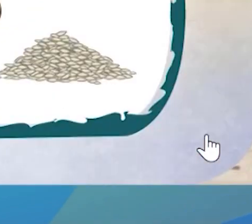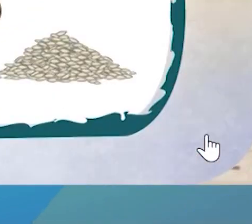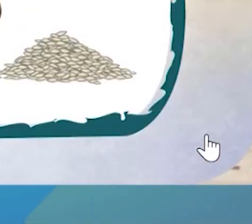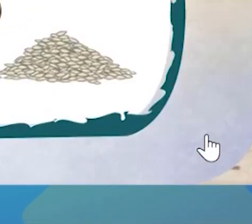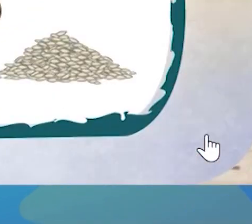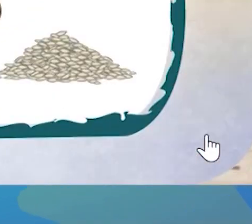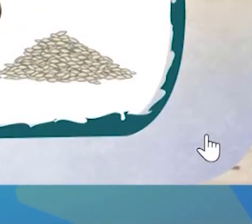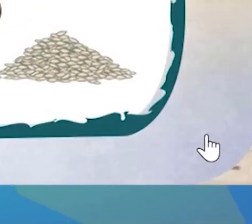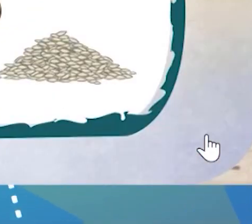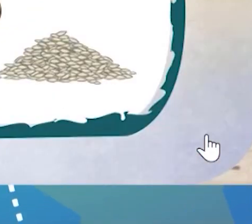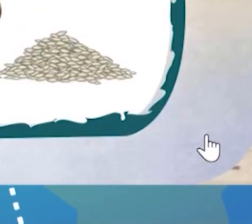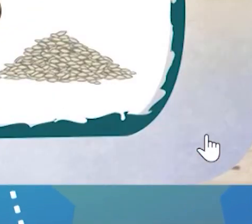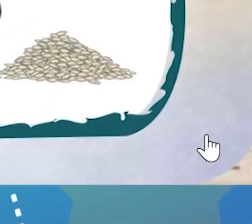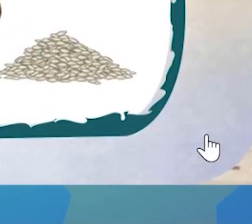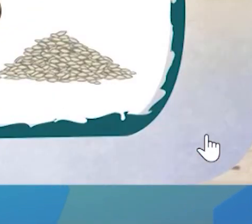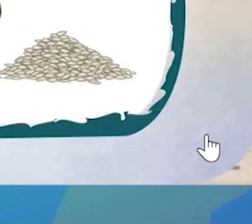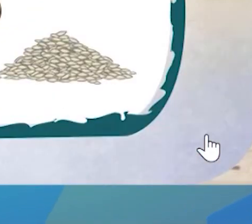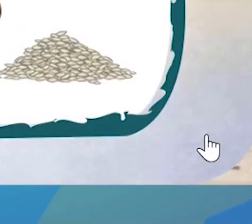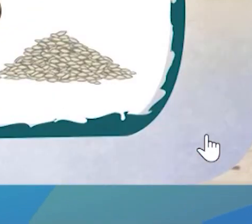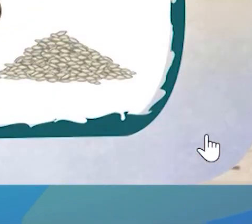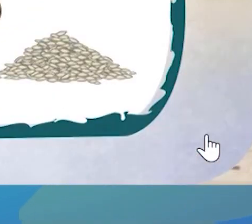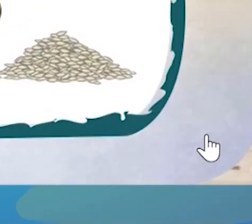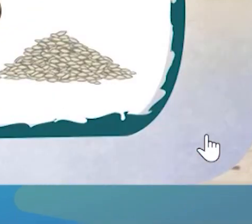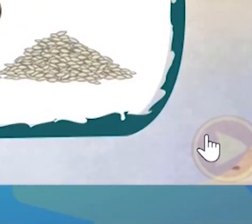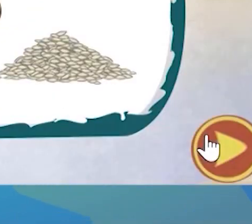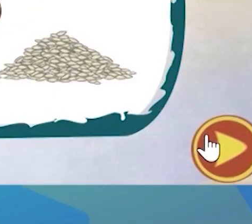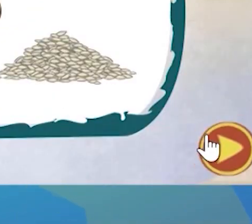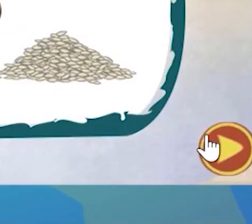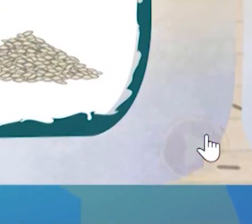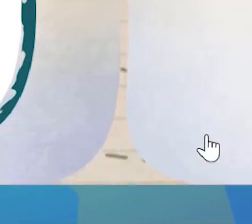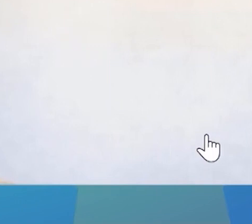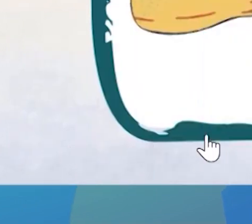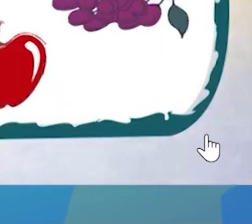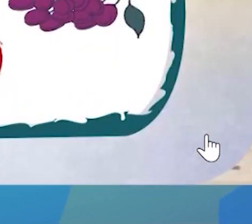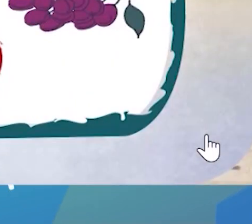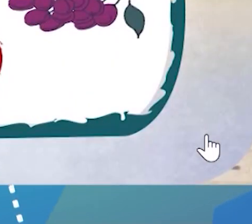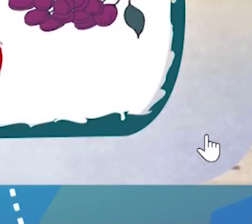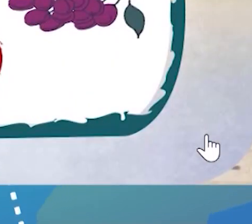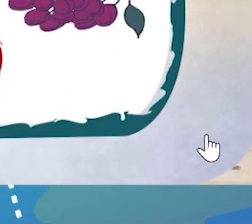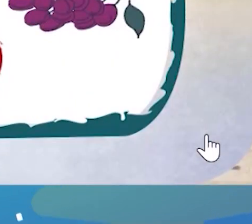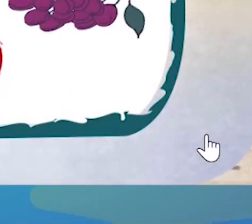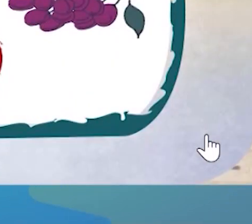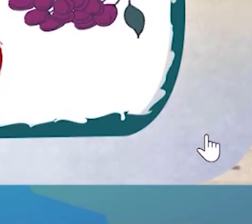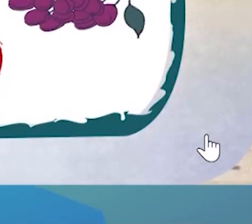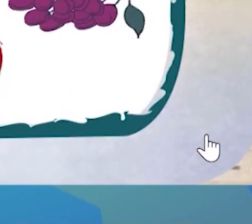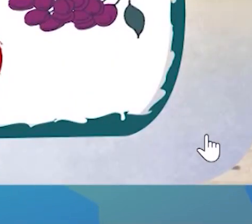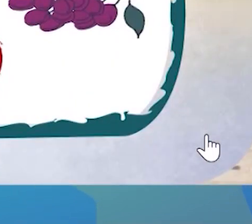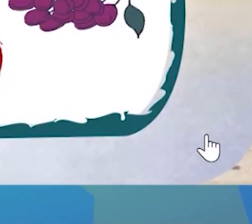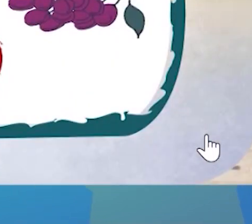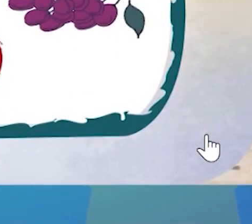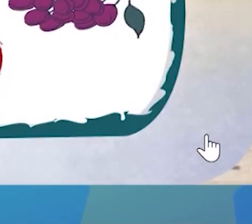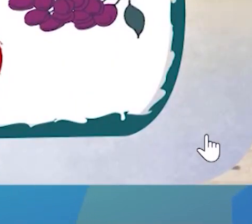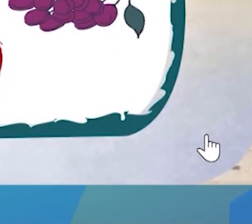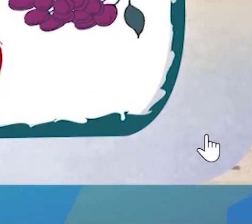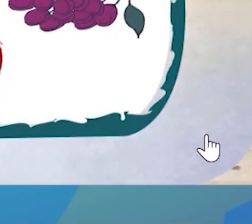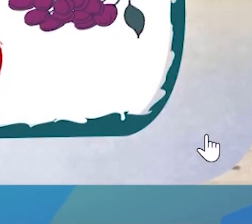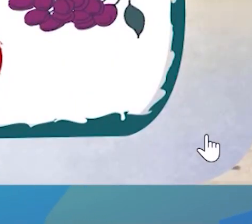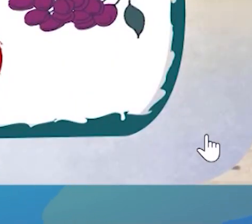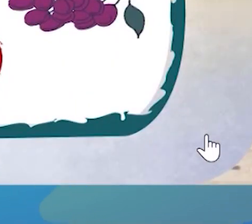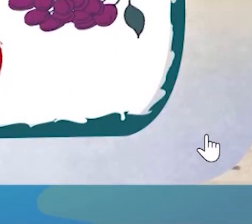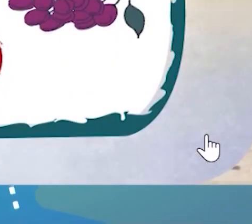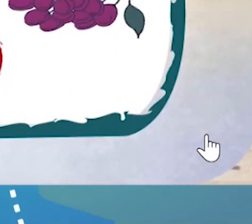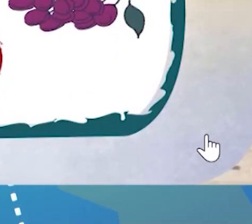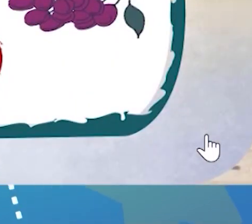Oleaginosas y semillas. Nueces, castañas. Frutas, plátano, naranja,